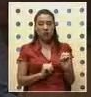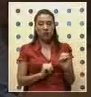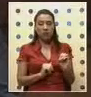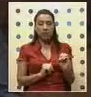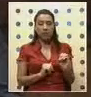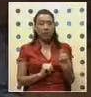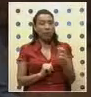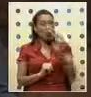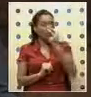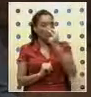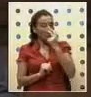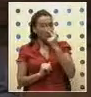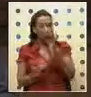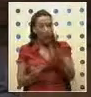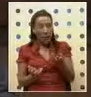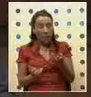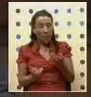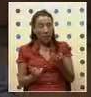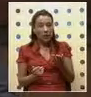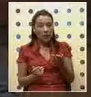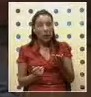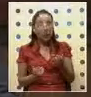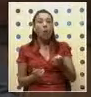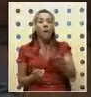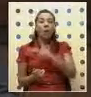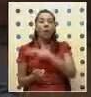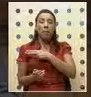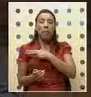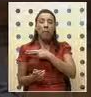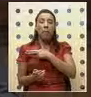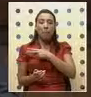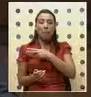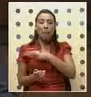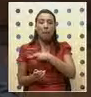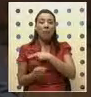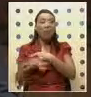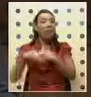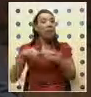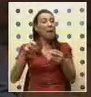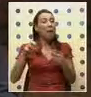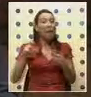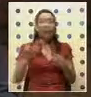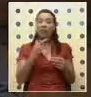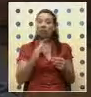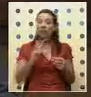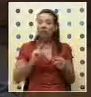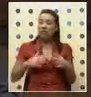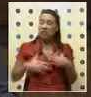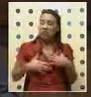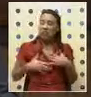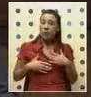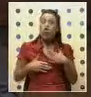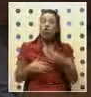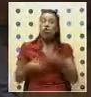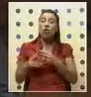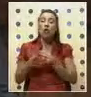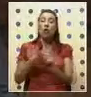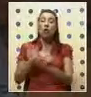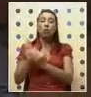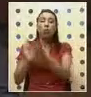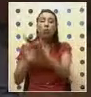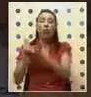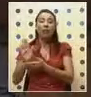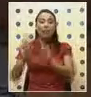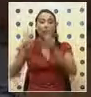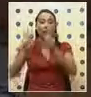Curiosa y paravajalmente, una distinción entre comillas de la que Mandela no disfrutó fue que su nombre estuvo en la lista que